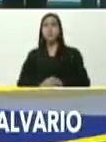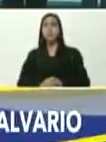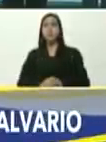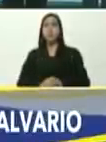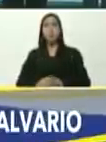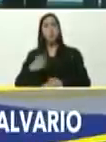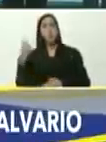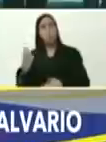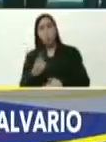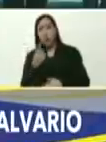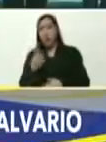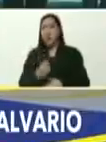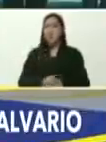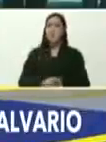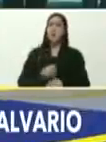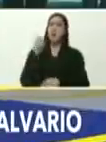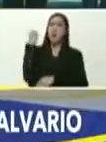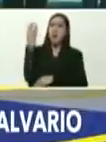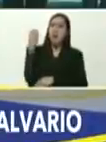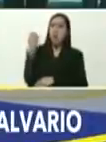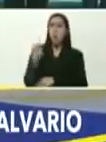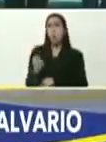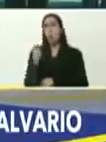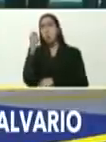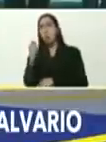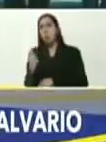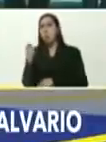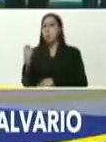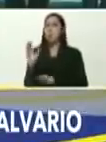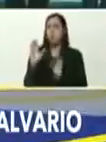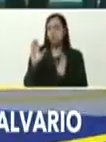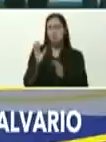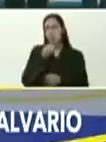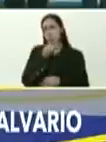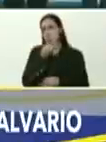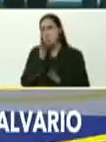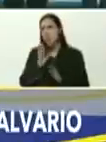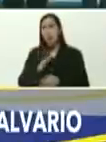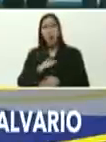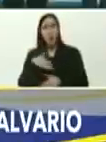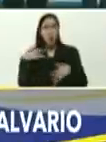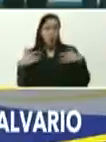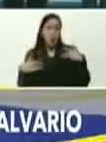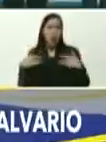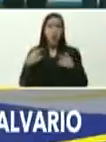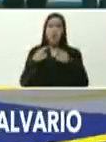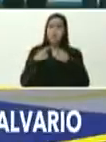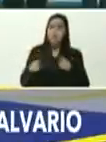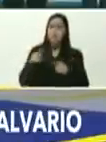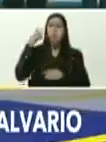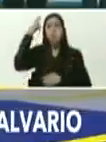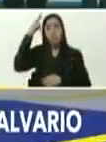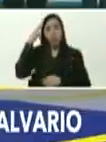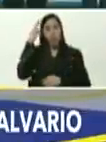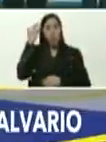es solamente, un juego de palabras, una consigna, que lo es, y es bonito, y alegre, es la realidad,